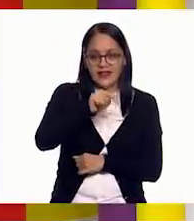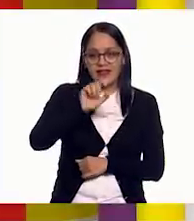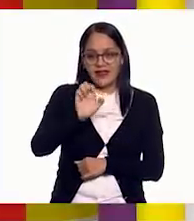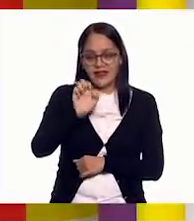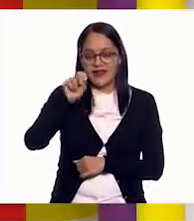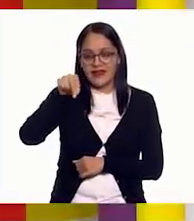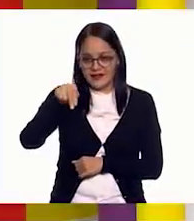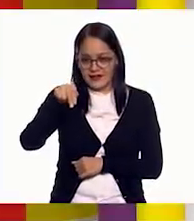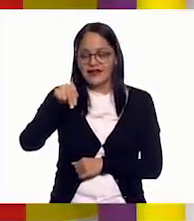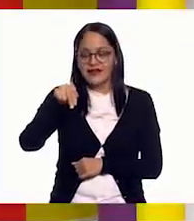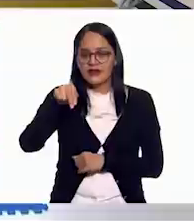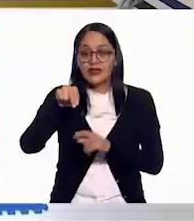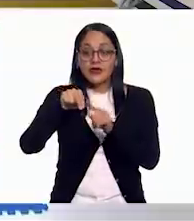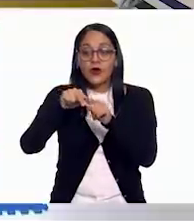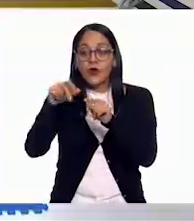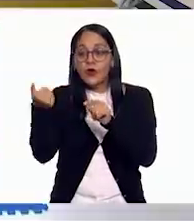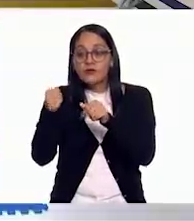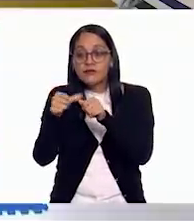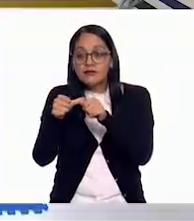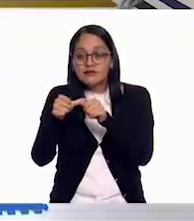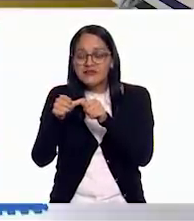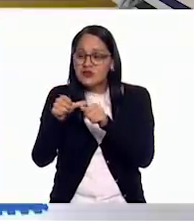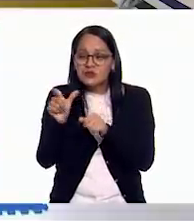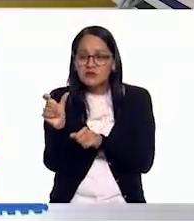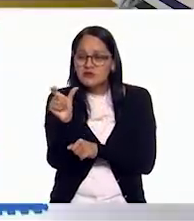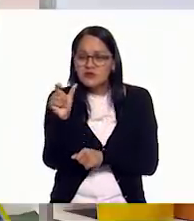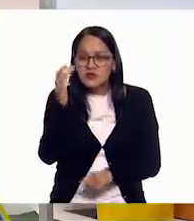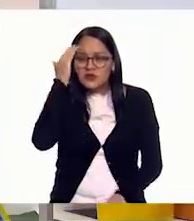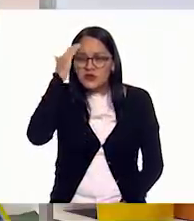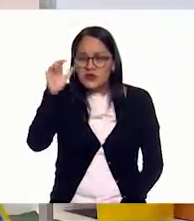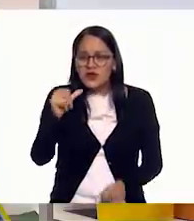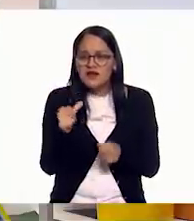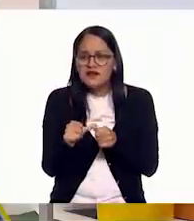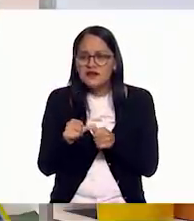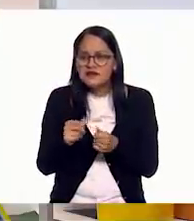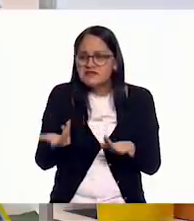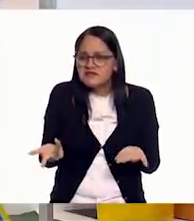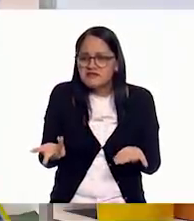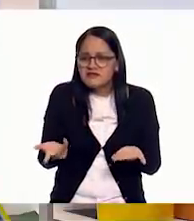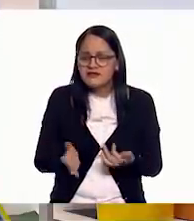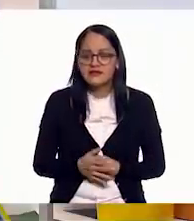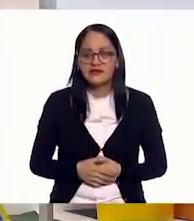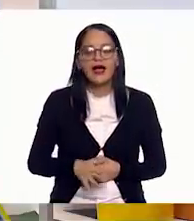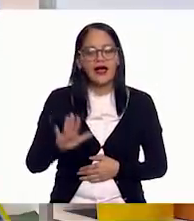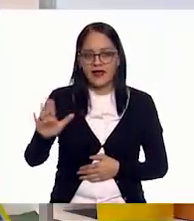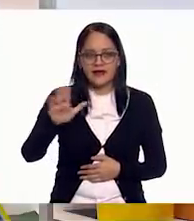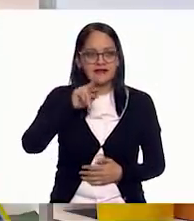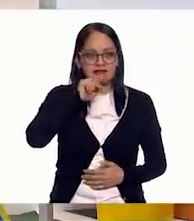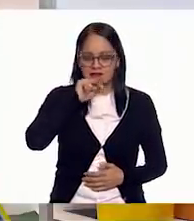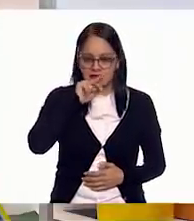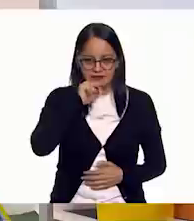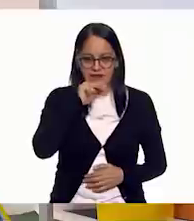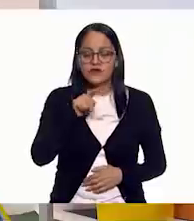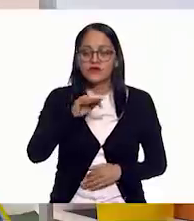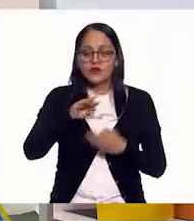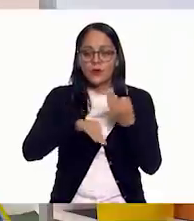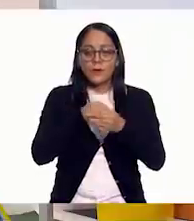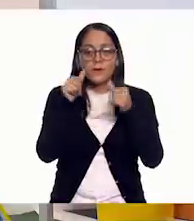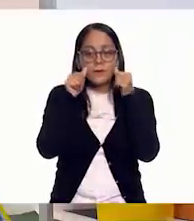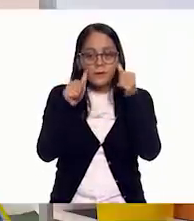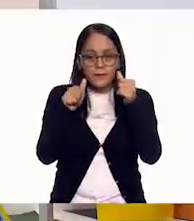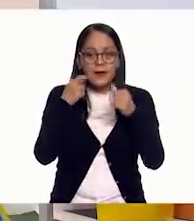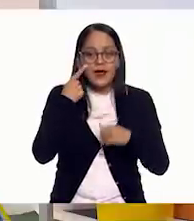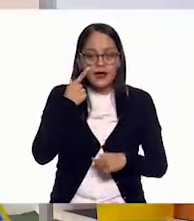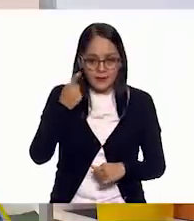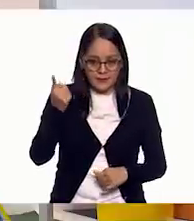la que sigue no sé cuál es. No te preocupes. preocupes. Vamos a poner atención para